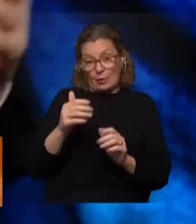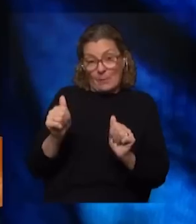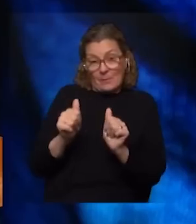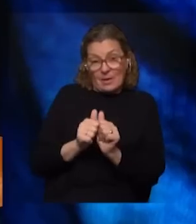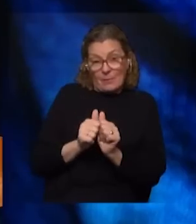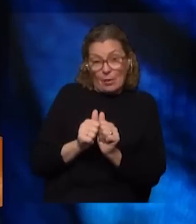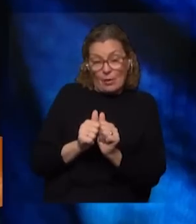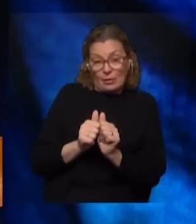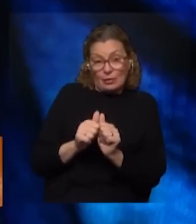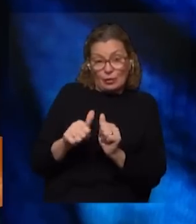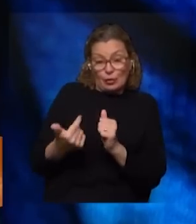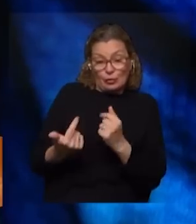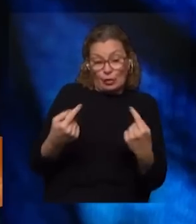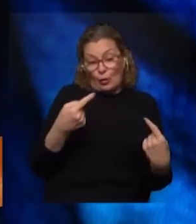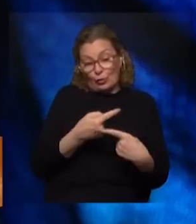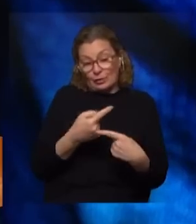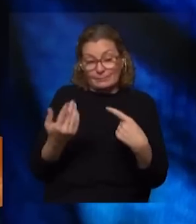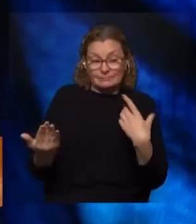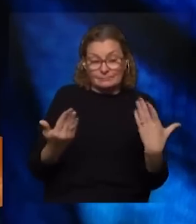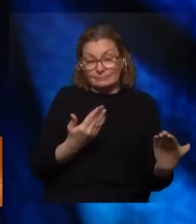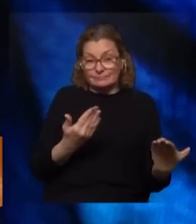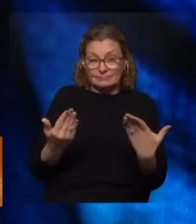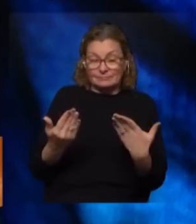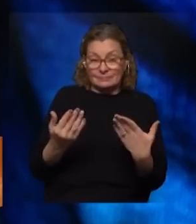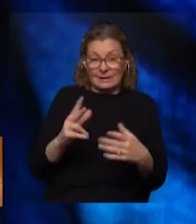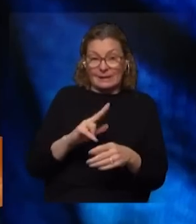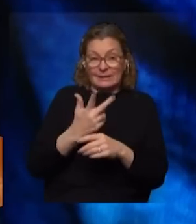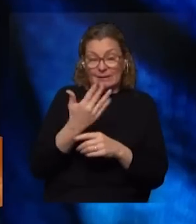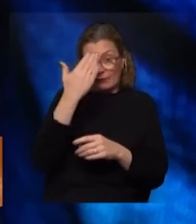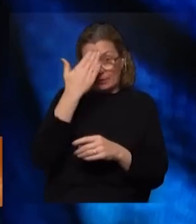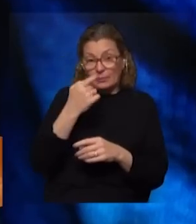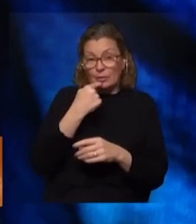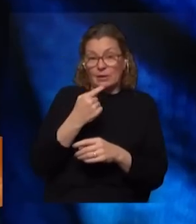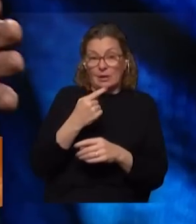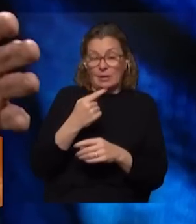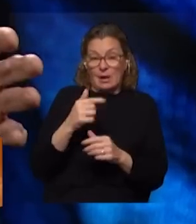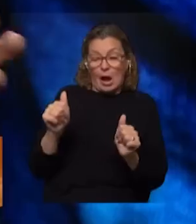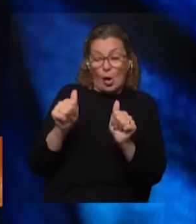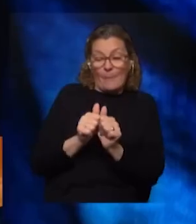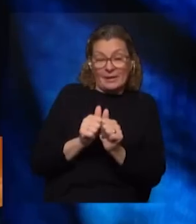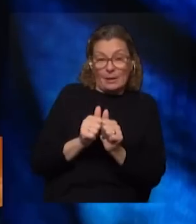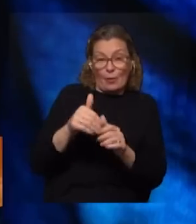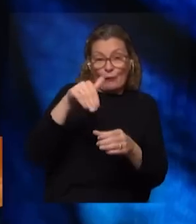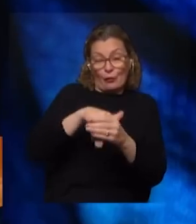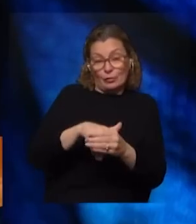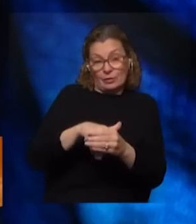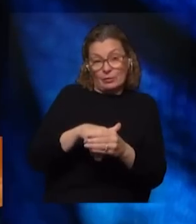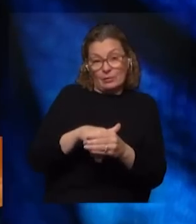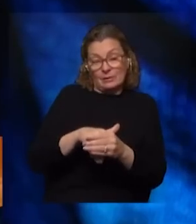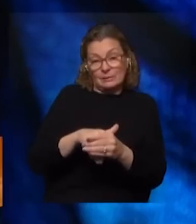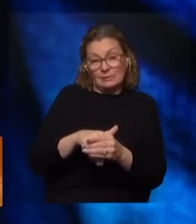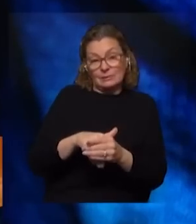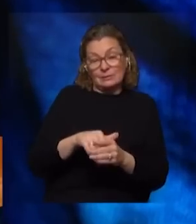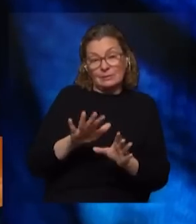movimiento sindical y otra en contra y la tercera era que el Frente Amplio diga bueno acompañamos lo cual